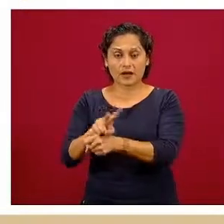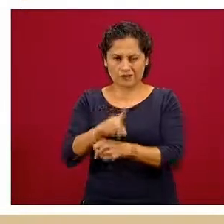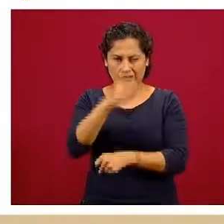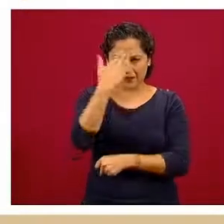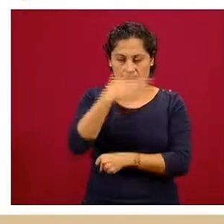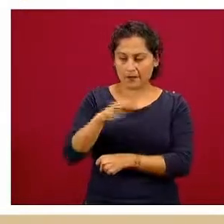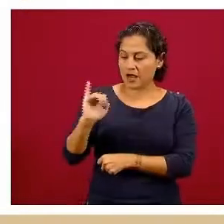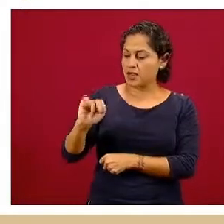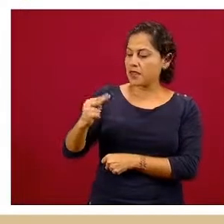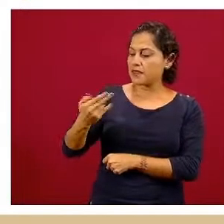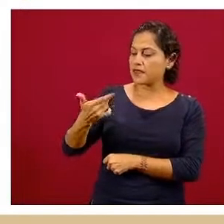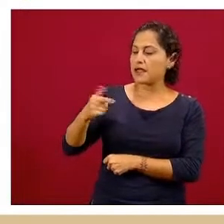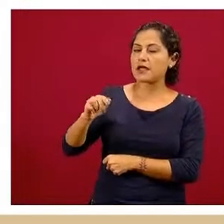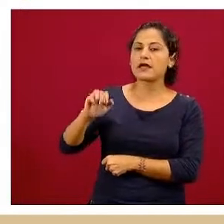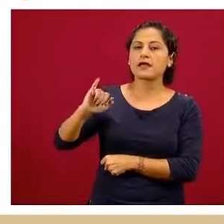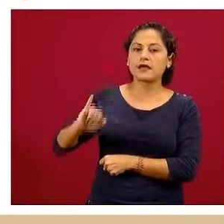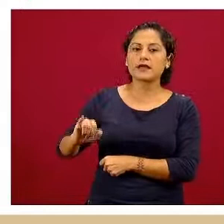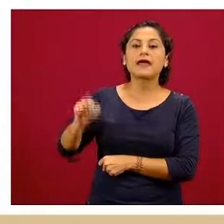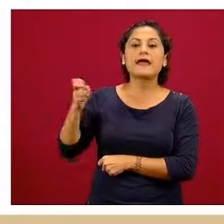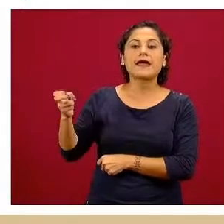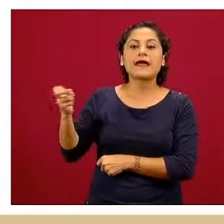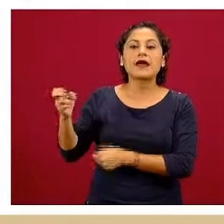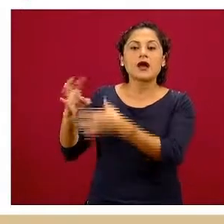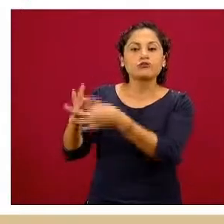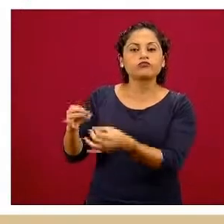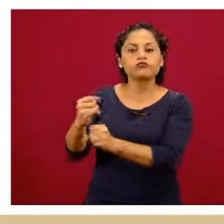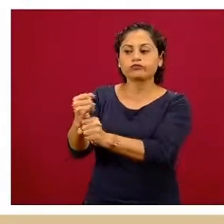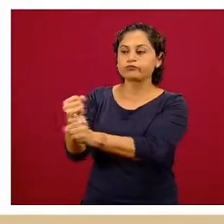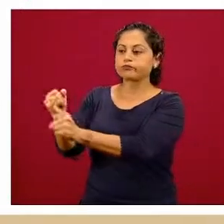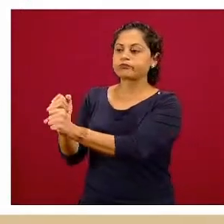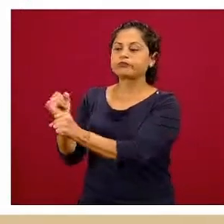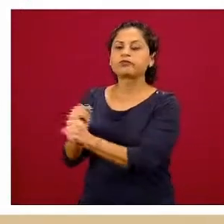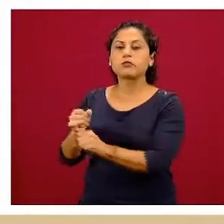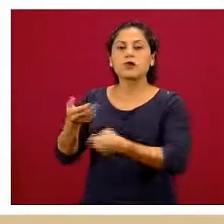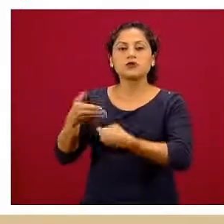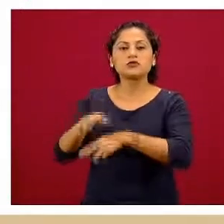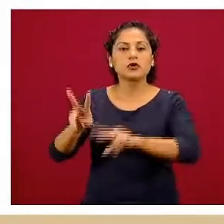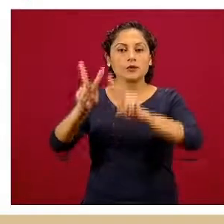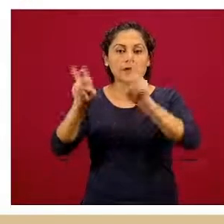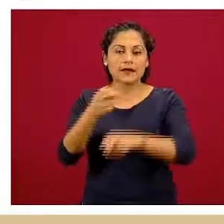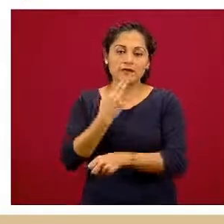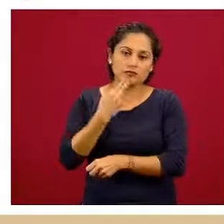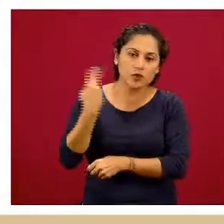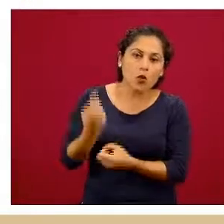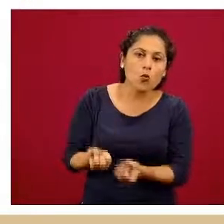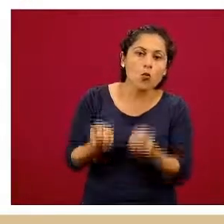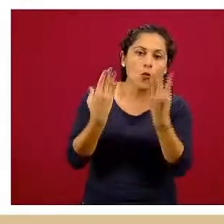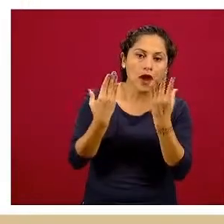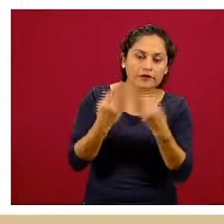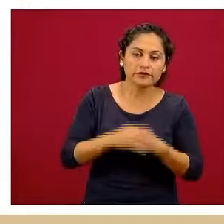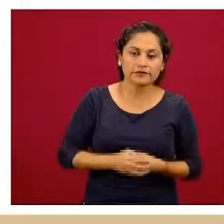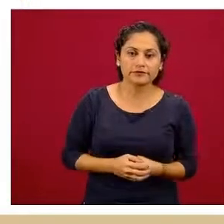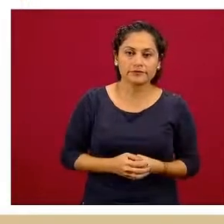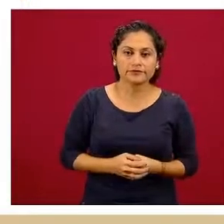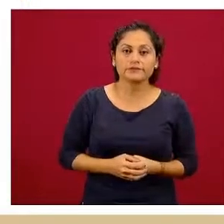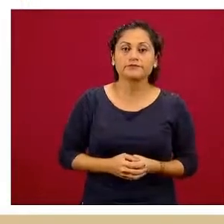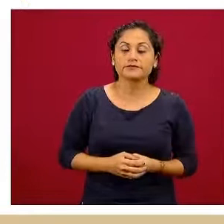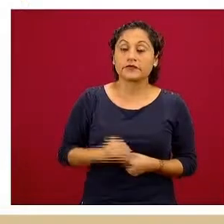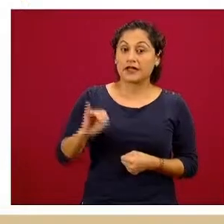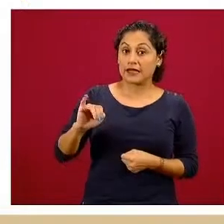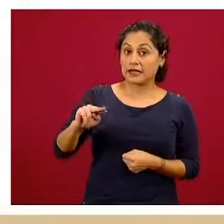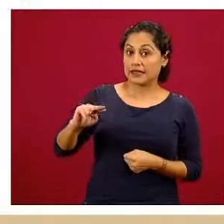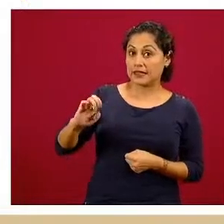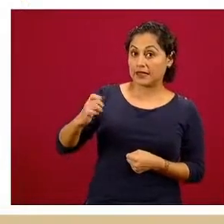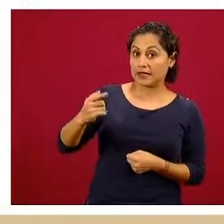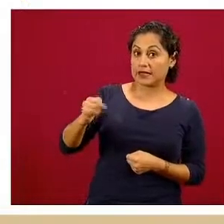es quien nos otorga los datos generales de la tasa de suicidio, el número de suicidios y finalmente el INEGI